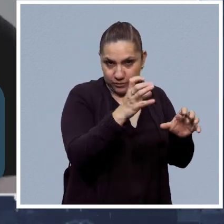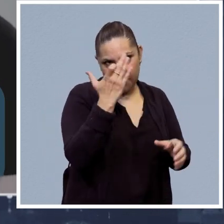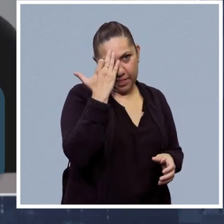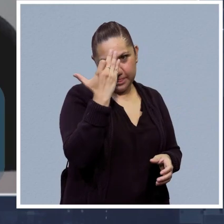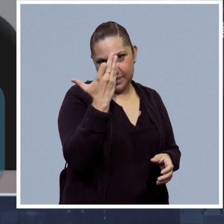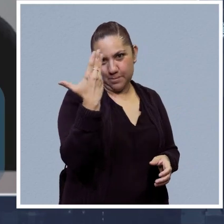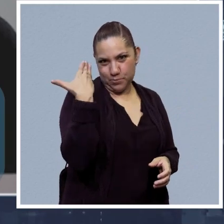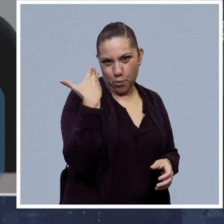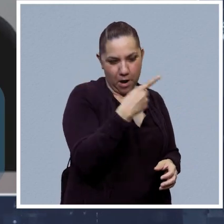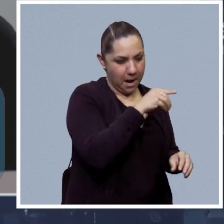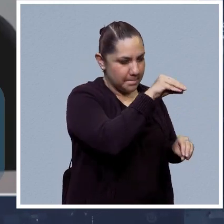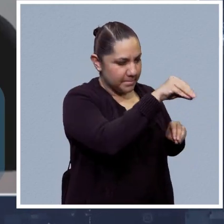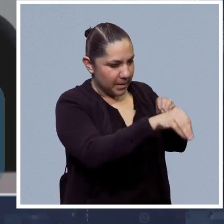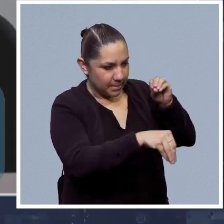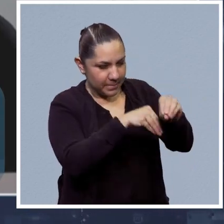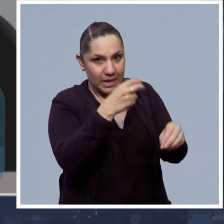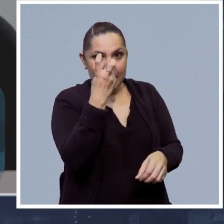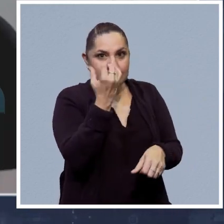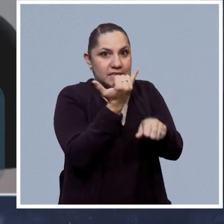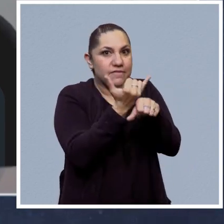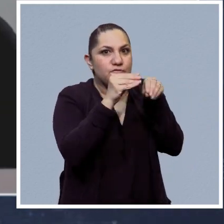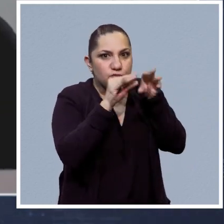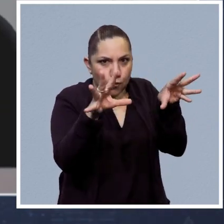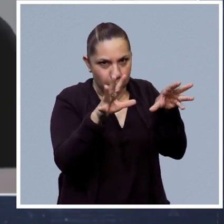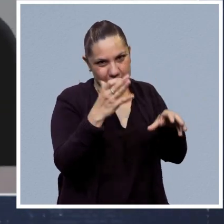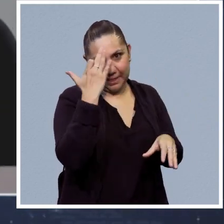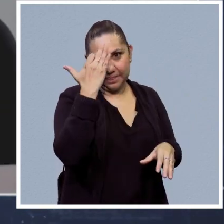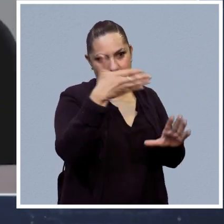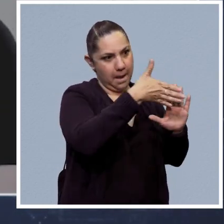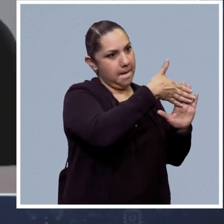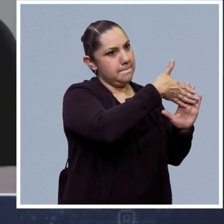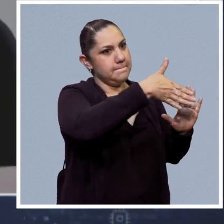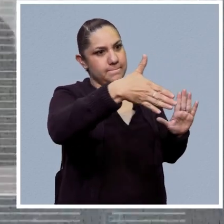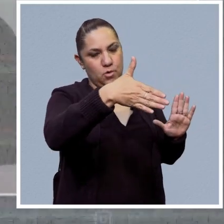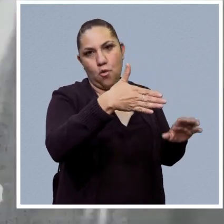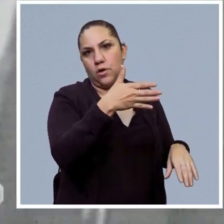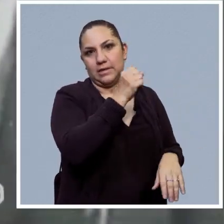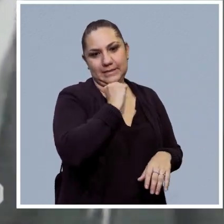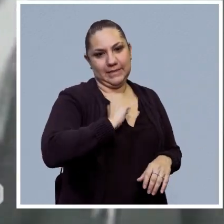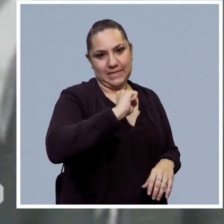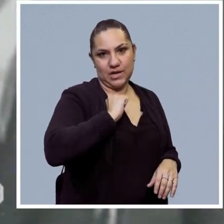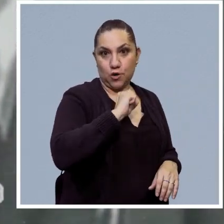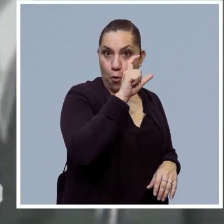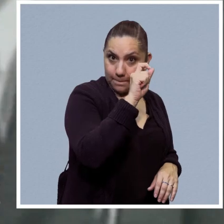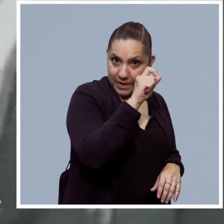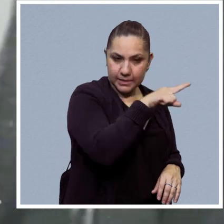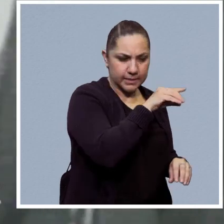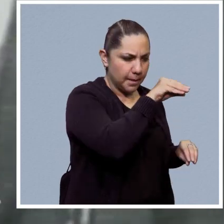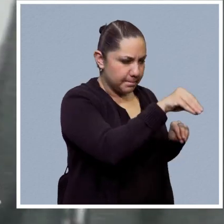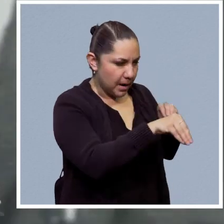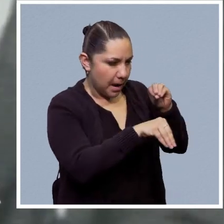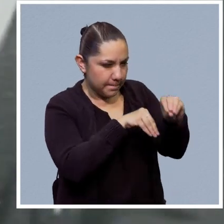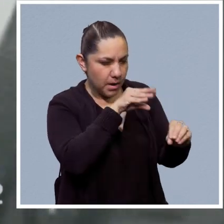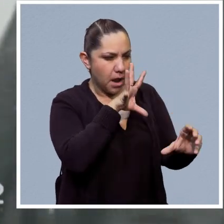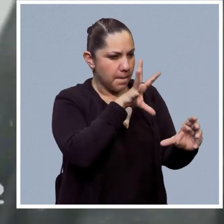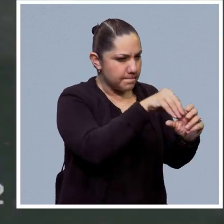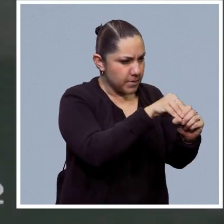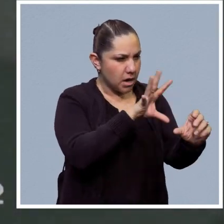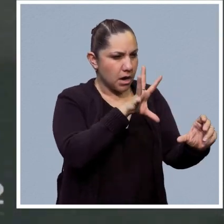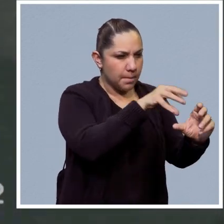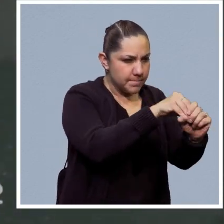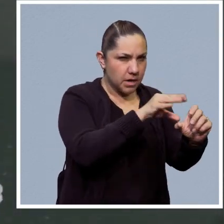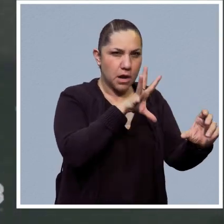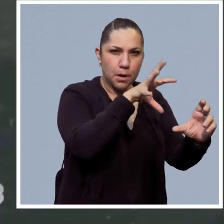desarrollaron las computadoras electrónicas en lo que se conoce como la revolución de la información en mediados del siglo XX que se